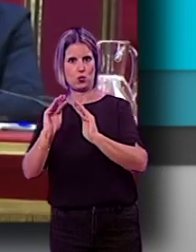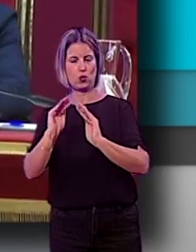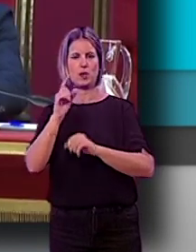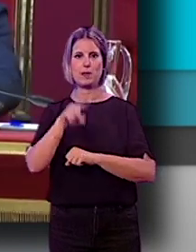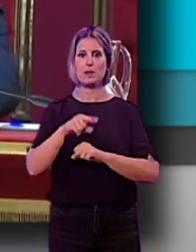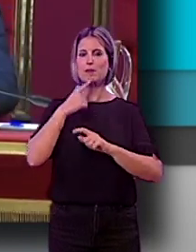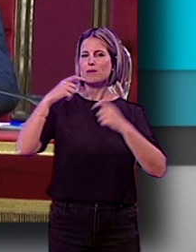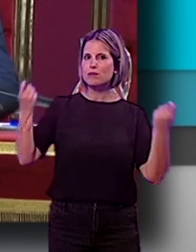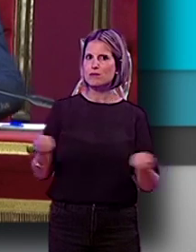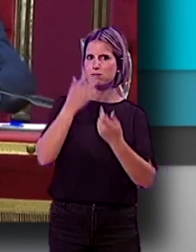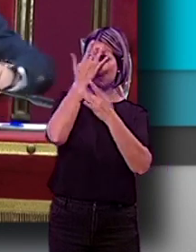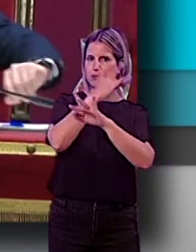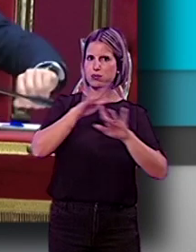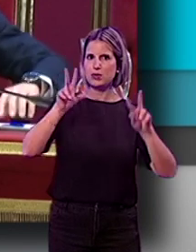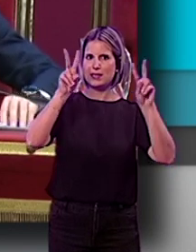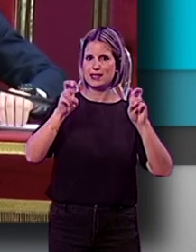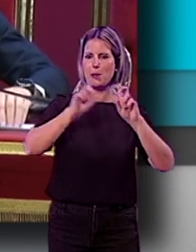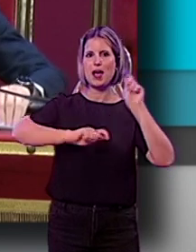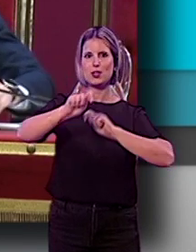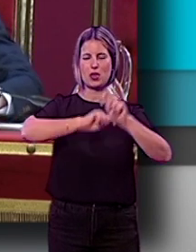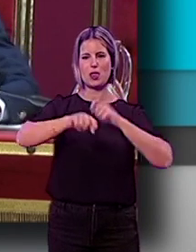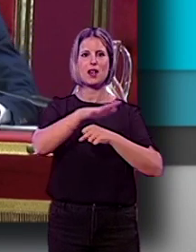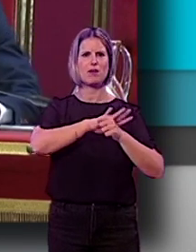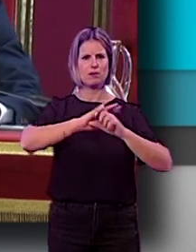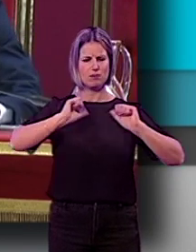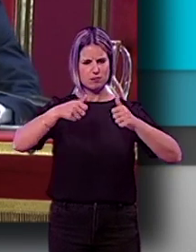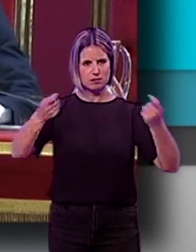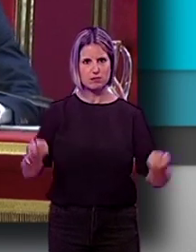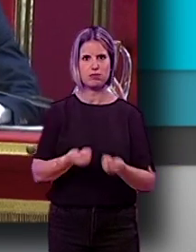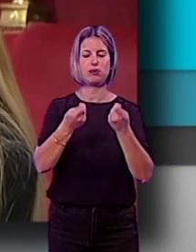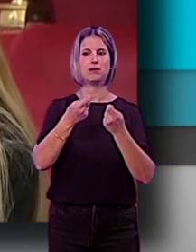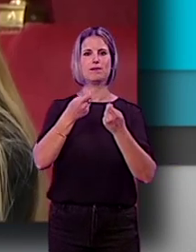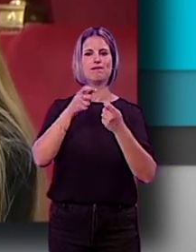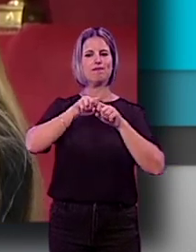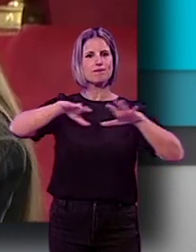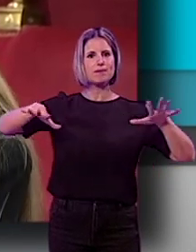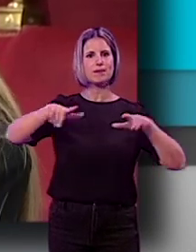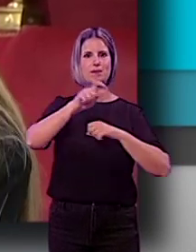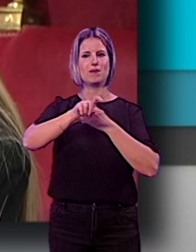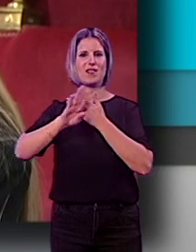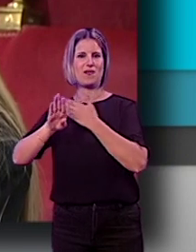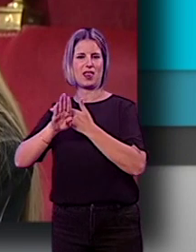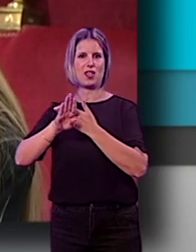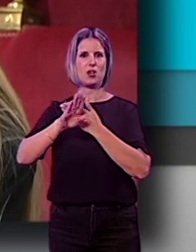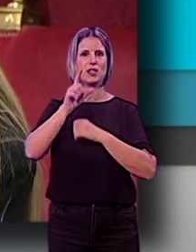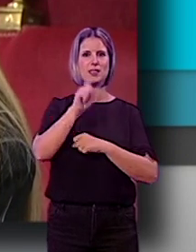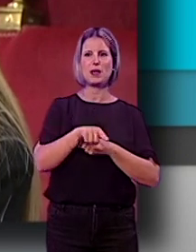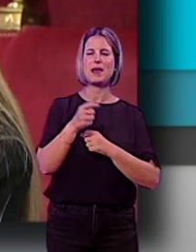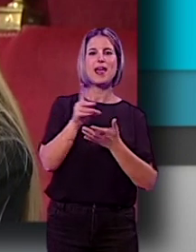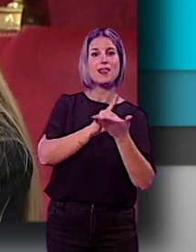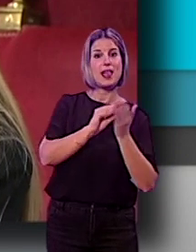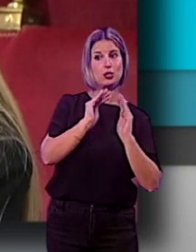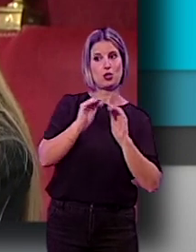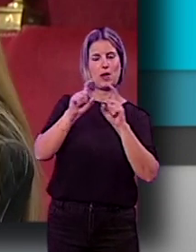marcha una campaña de concienciación por parte de asociaciones del barrio, para informar a los vecinos de la necesidad de aportar sus datos a la empresa